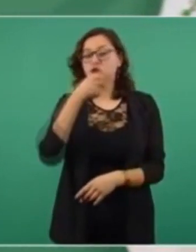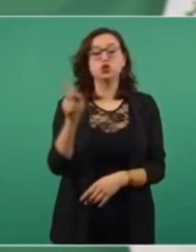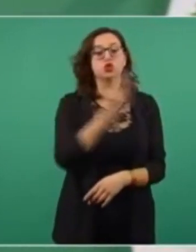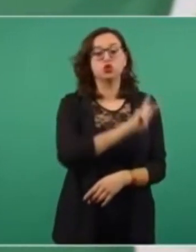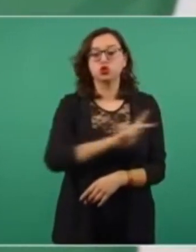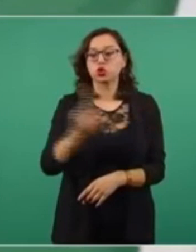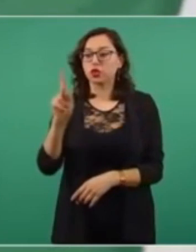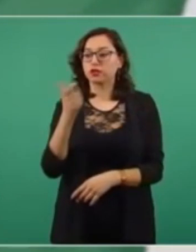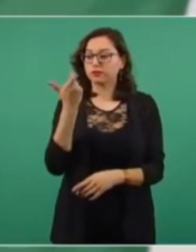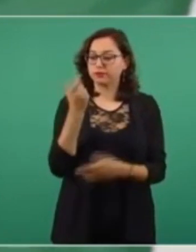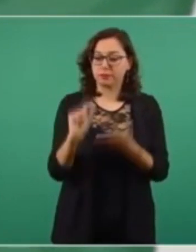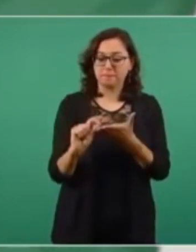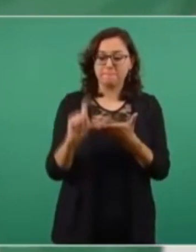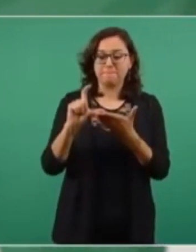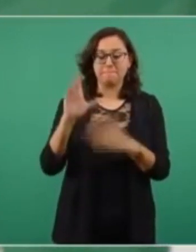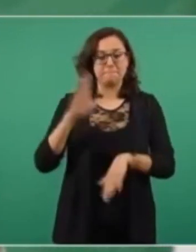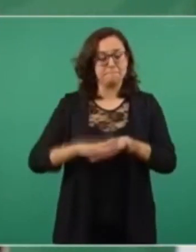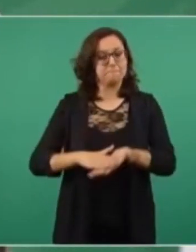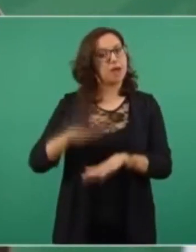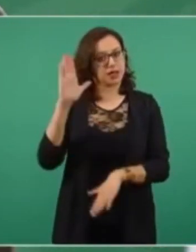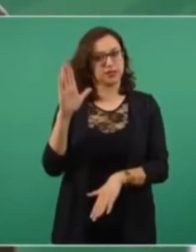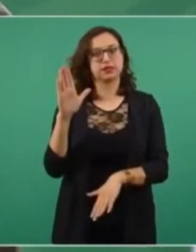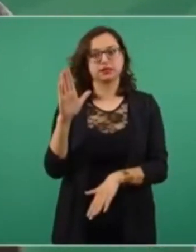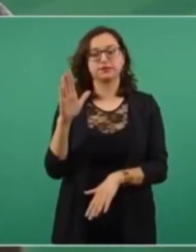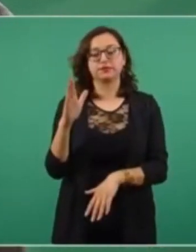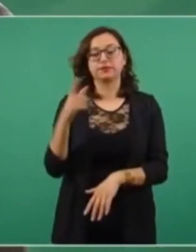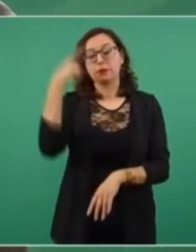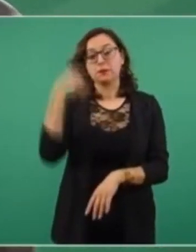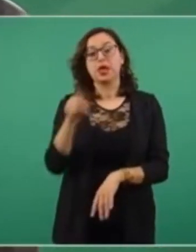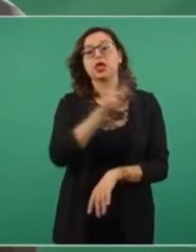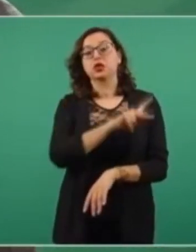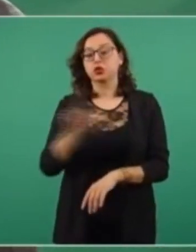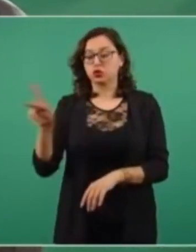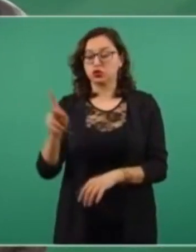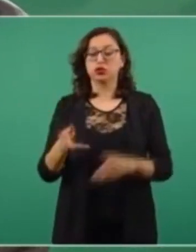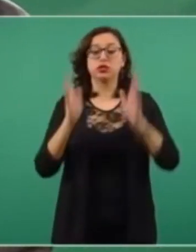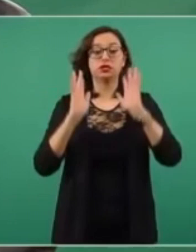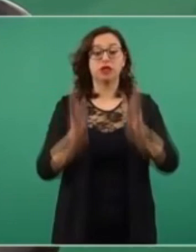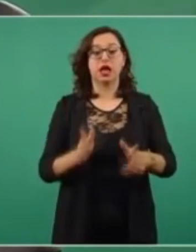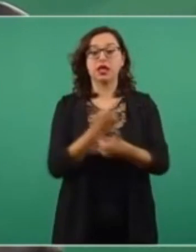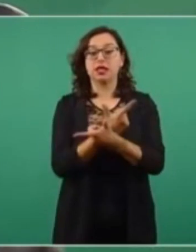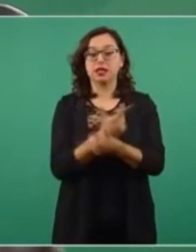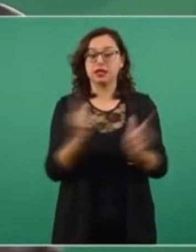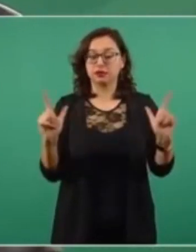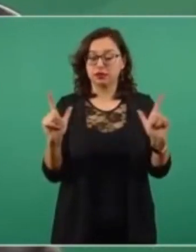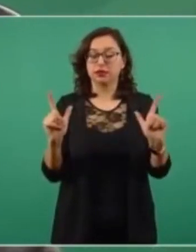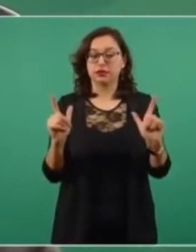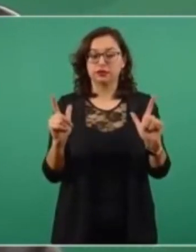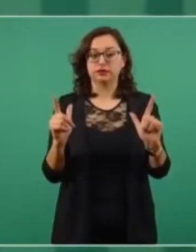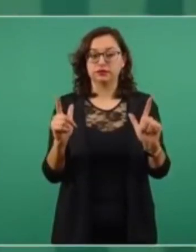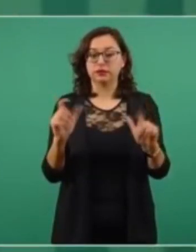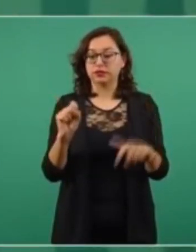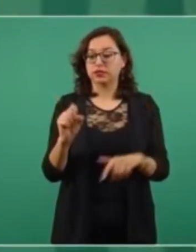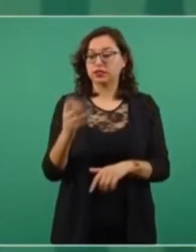porque es universal y vamos a empezar ya a entregar ese incremento.